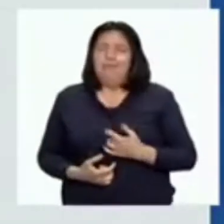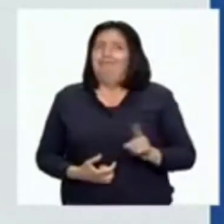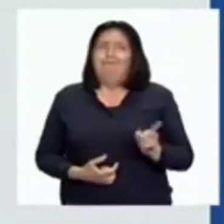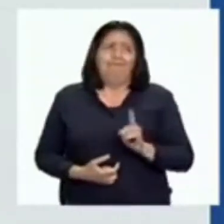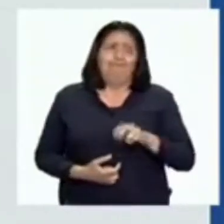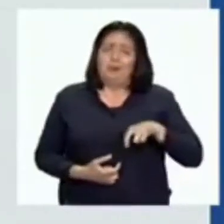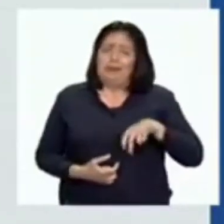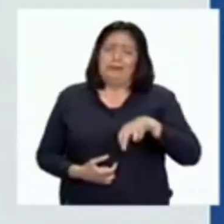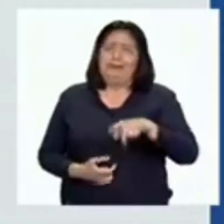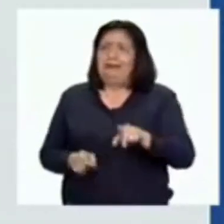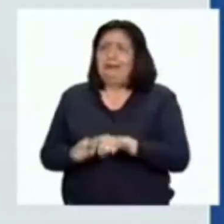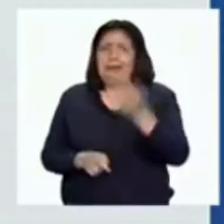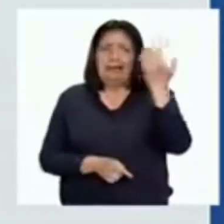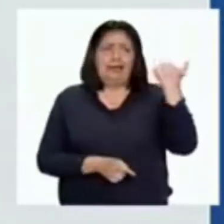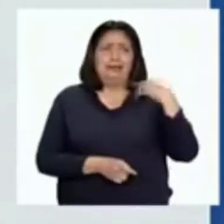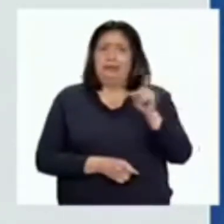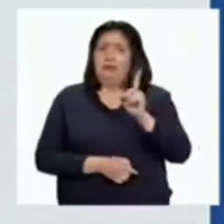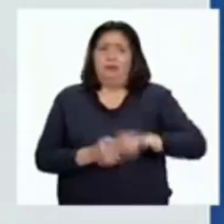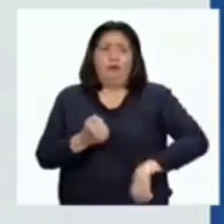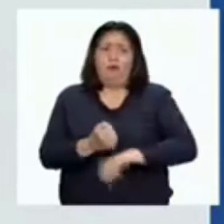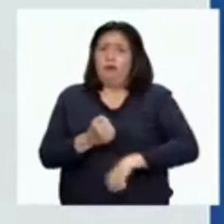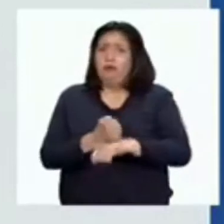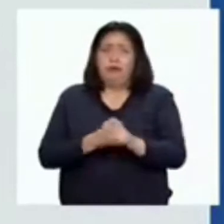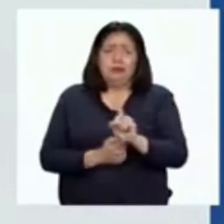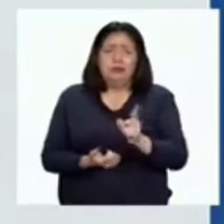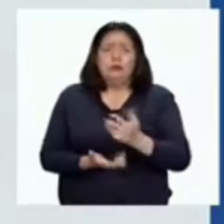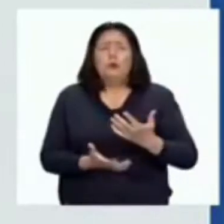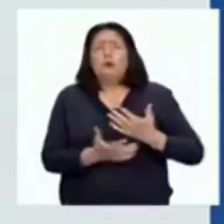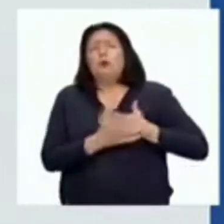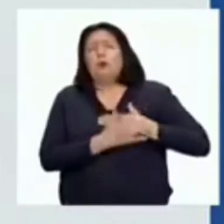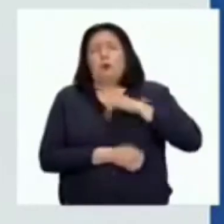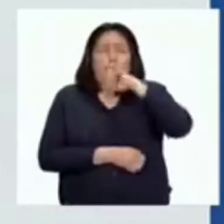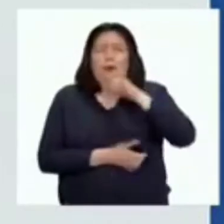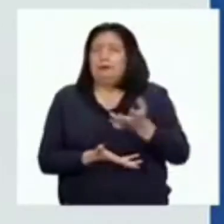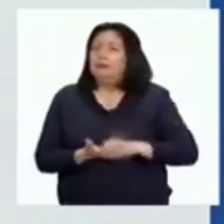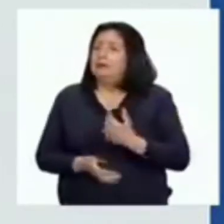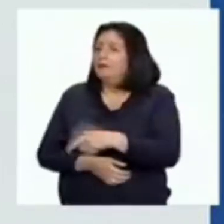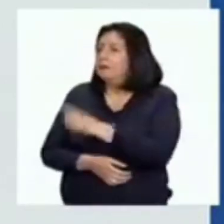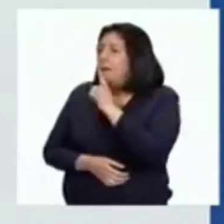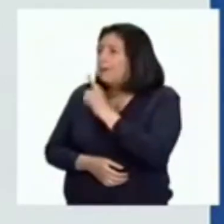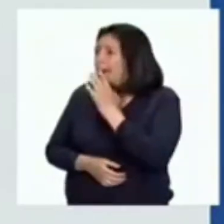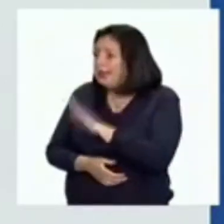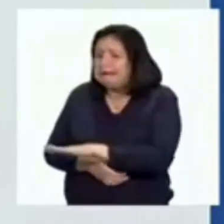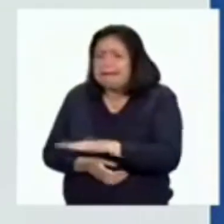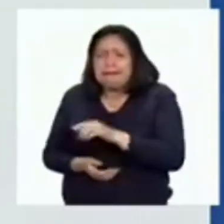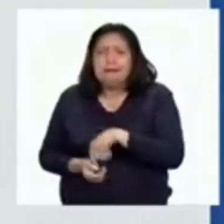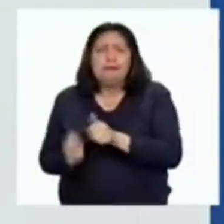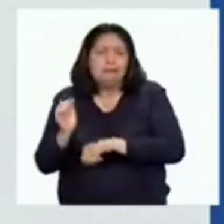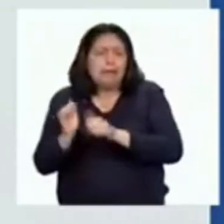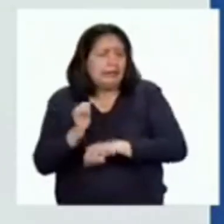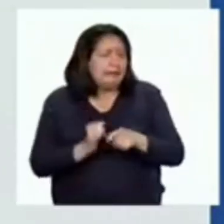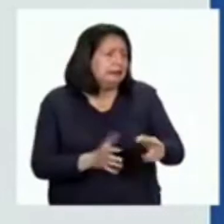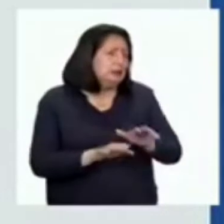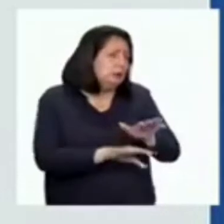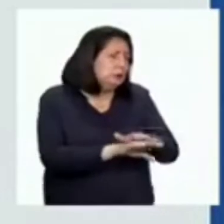volver a caminar como antes ni a jugar fútbol, su mayor pasión. Nora y sus padres intentaron consolarlo. Sin embargo,